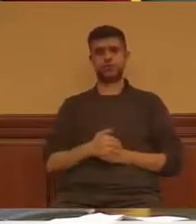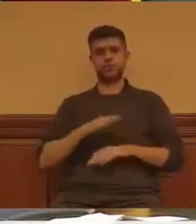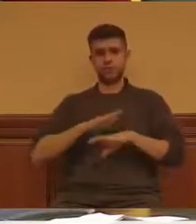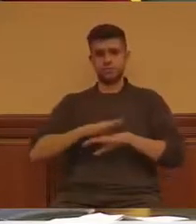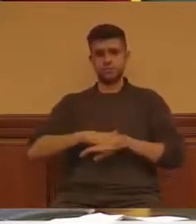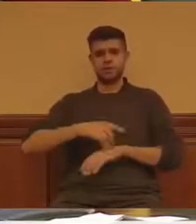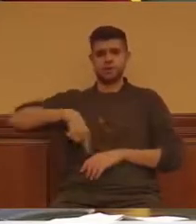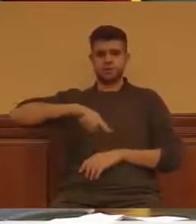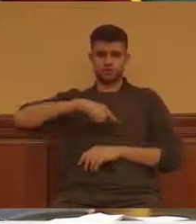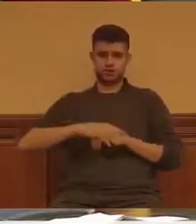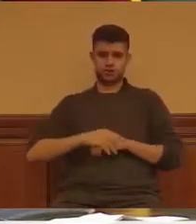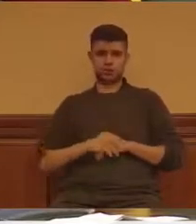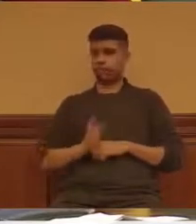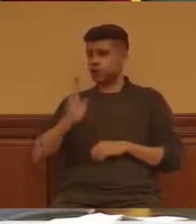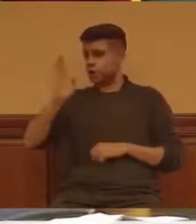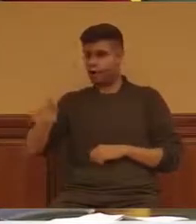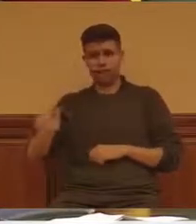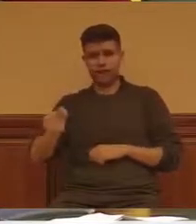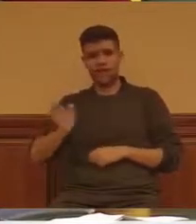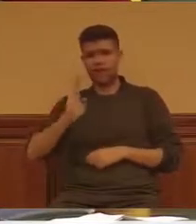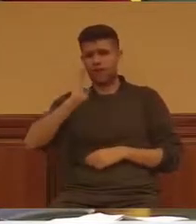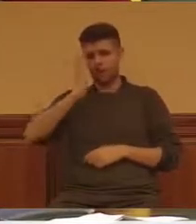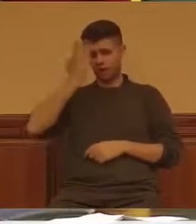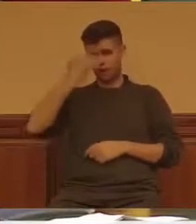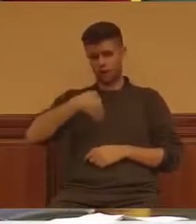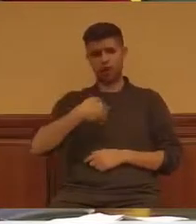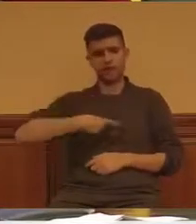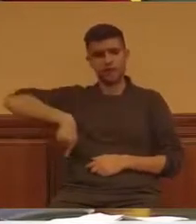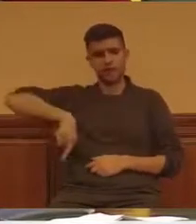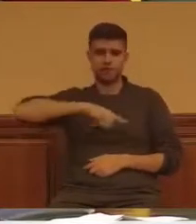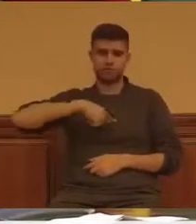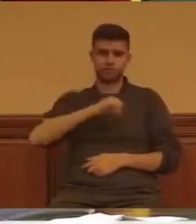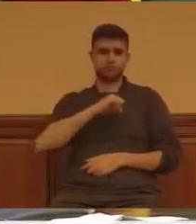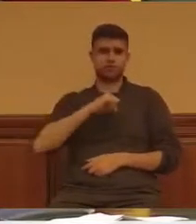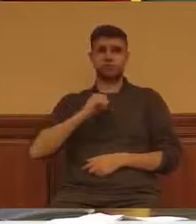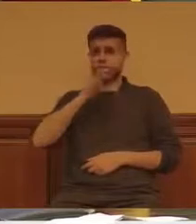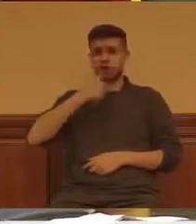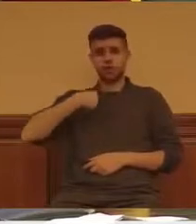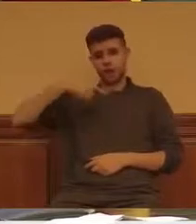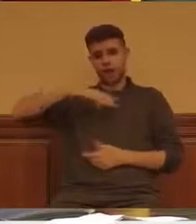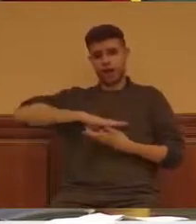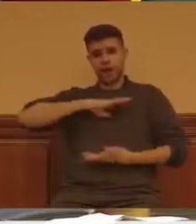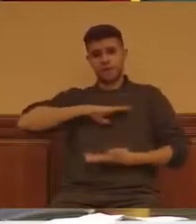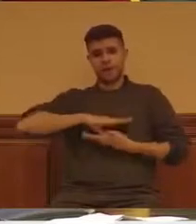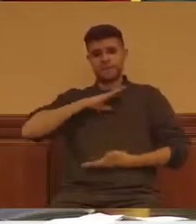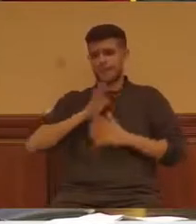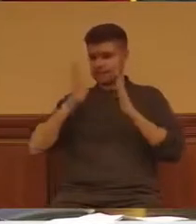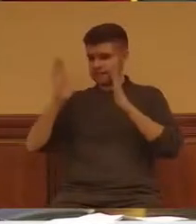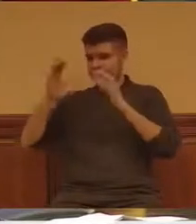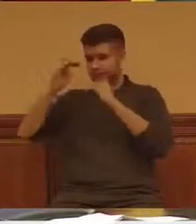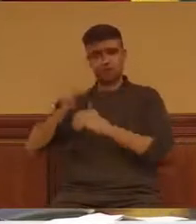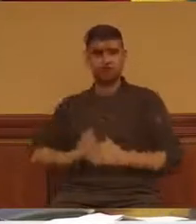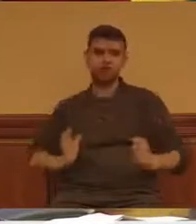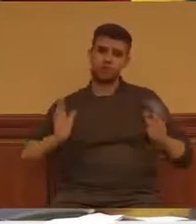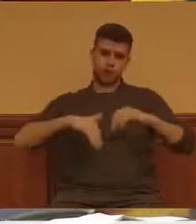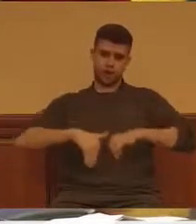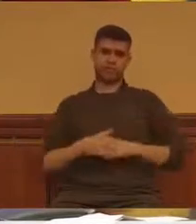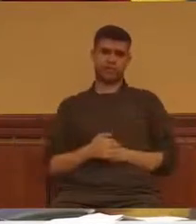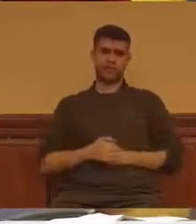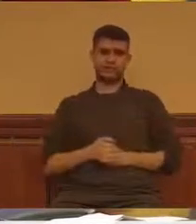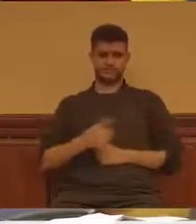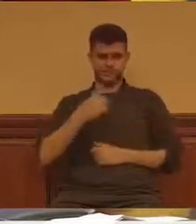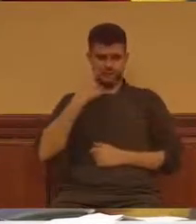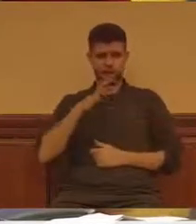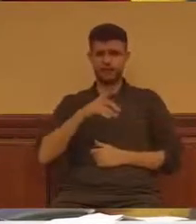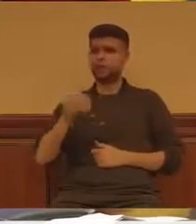condenásemos a nosotros mismos por no haber sabido dar respuesta a situaciones tan graves. La juventud